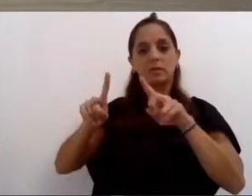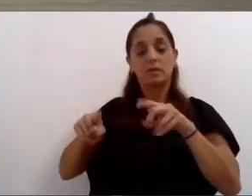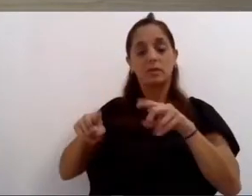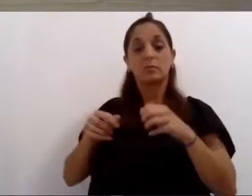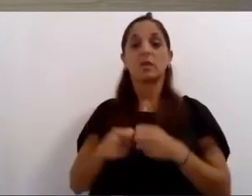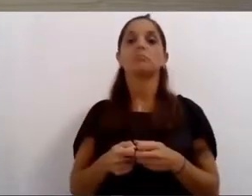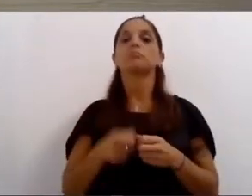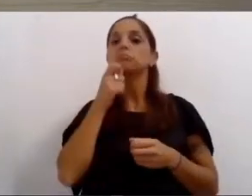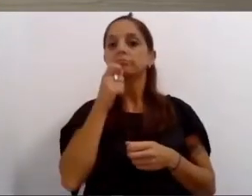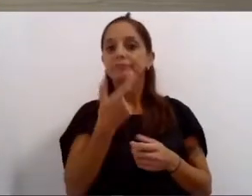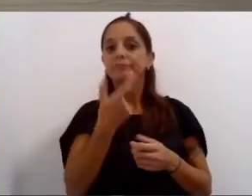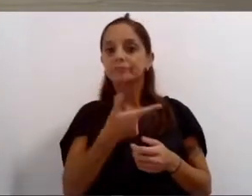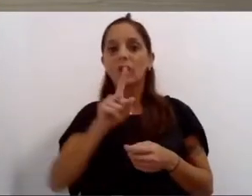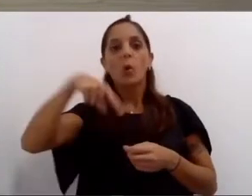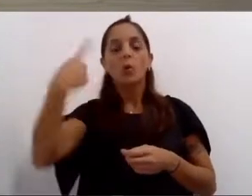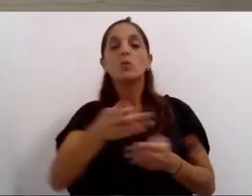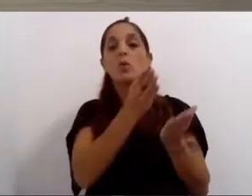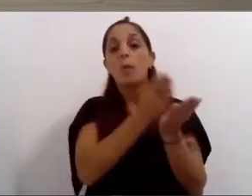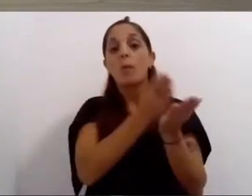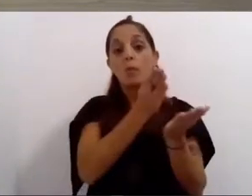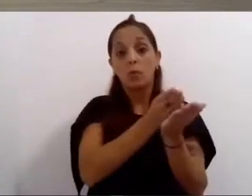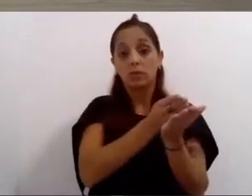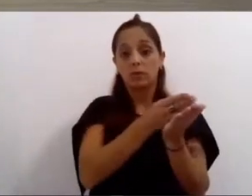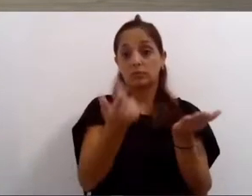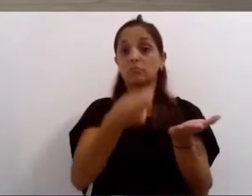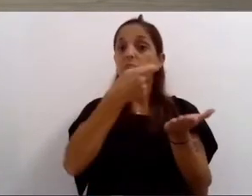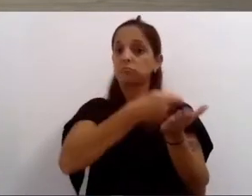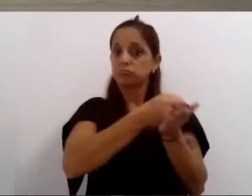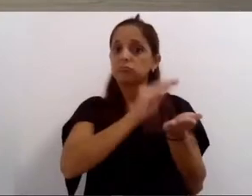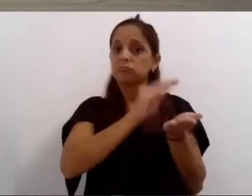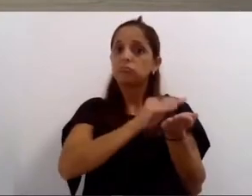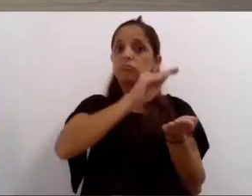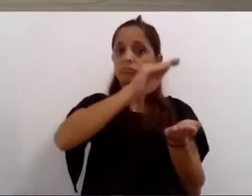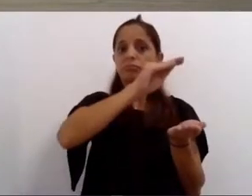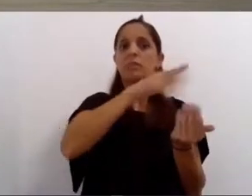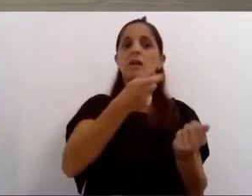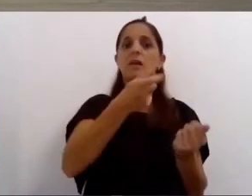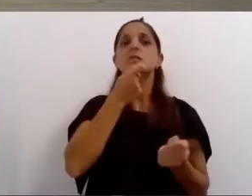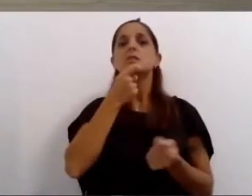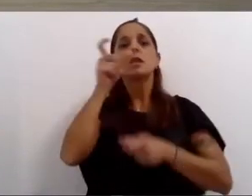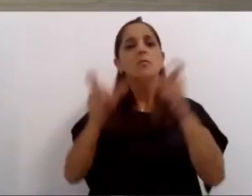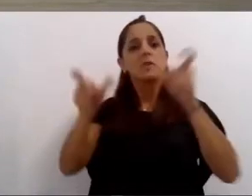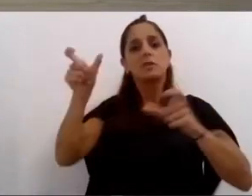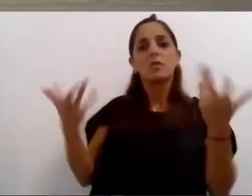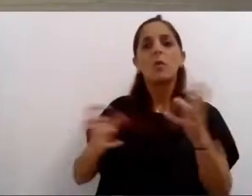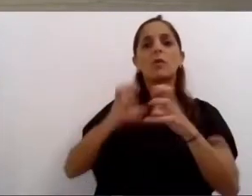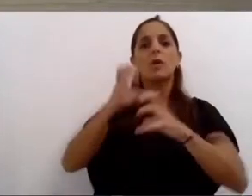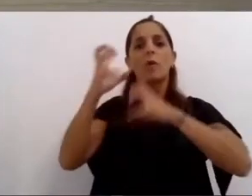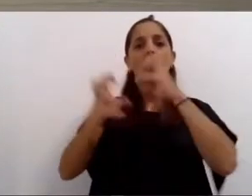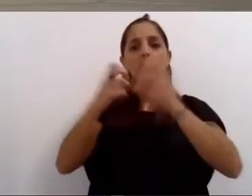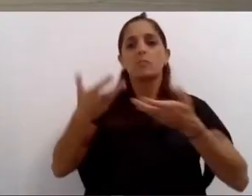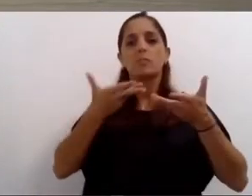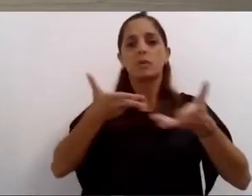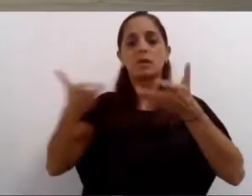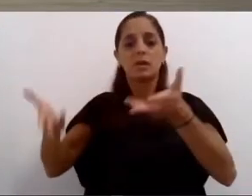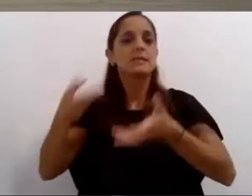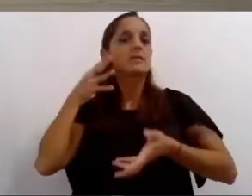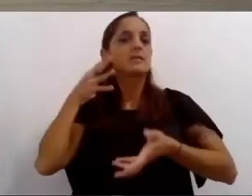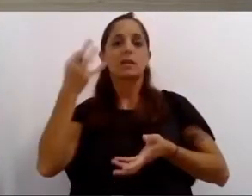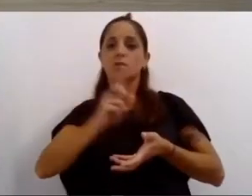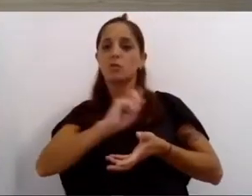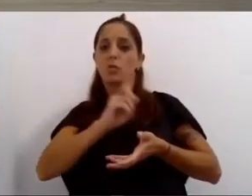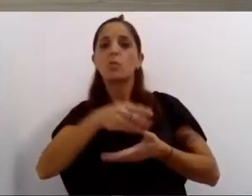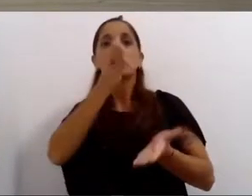multas y vamos a controlar el incumplimiento constante de las distintas empresas de servicios. En caso de que